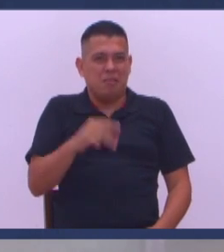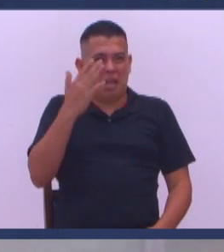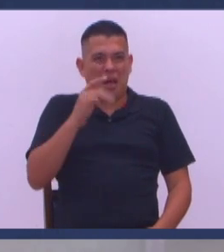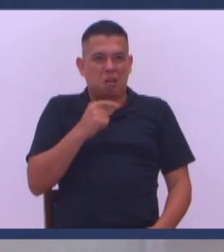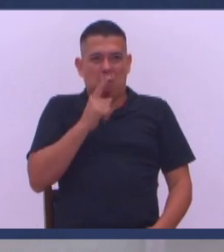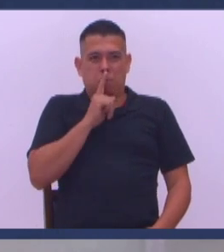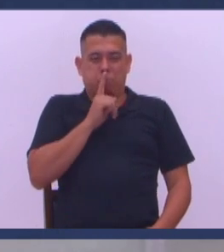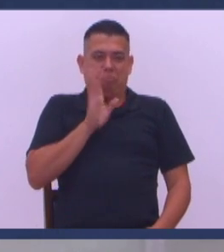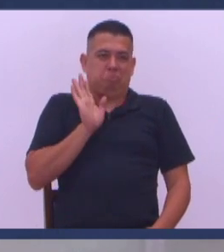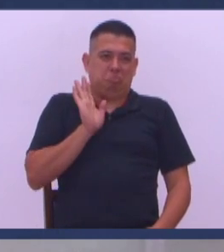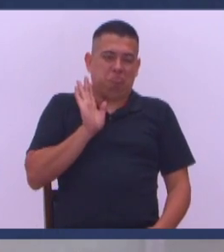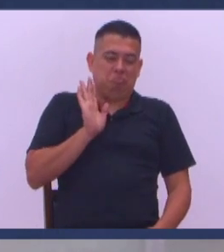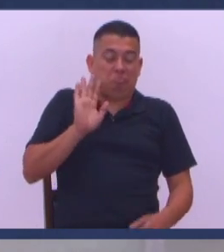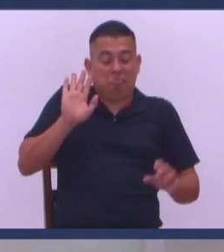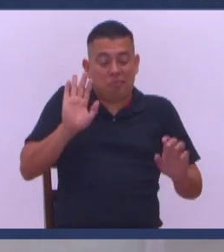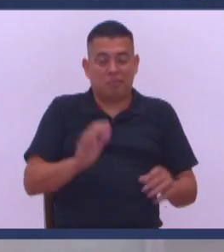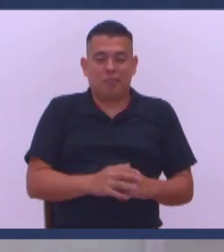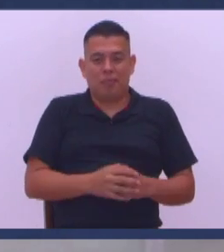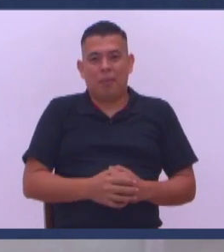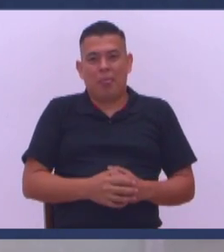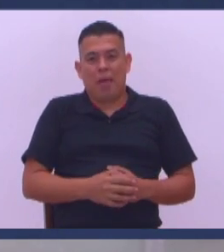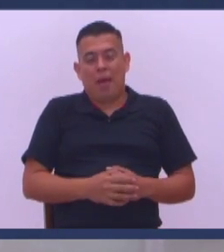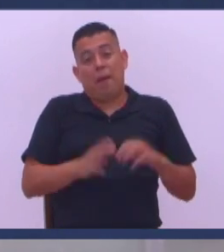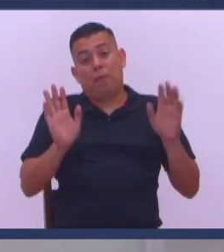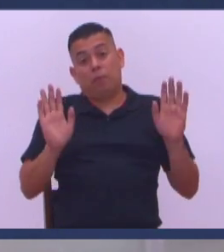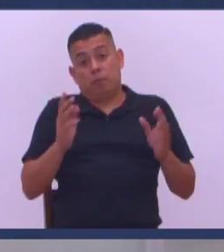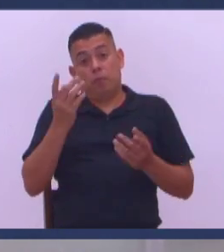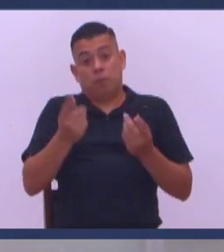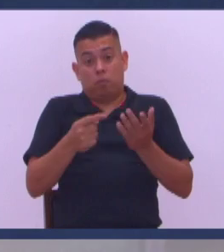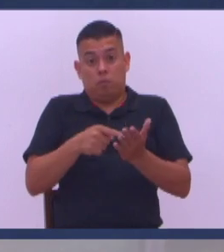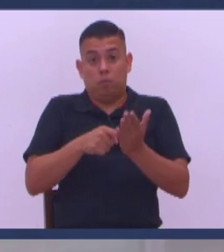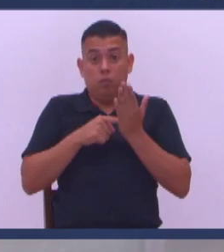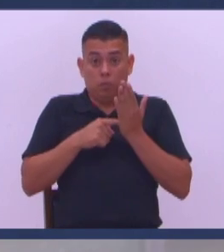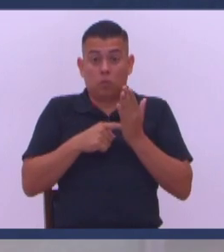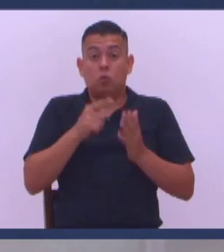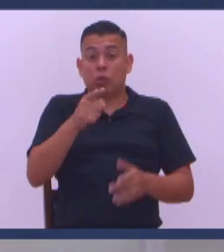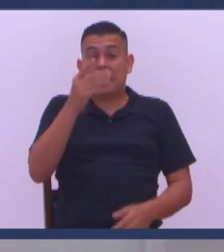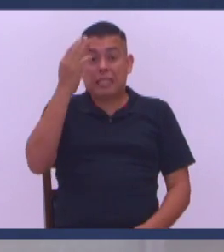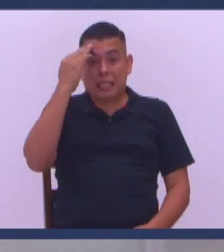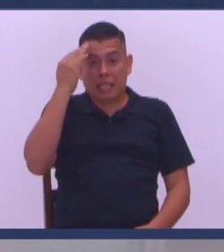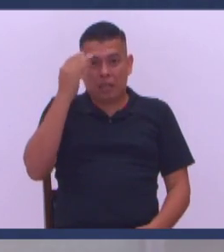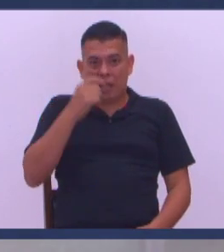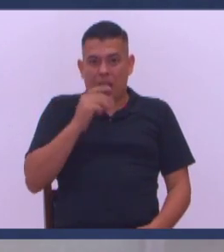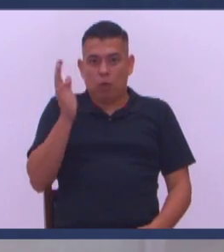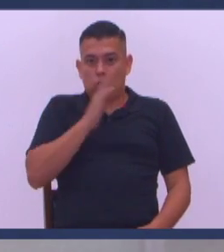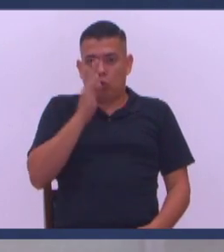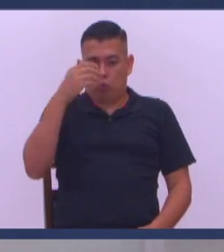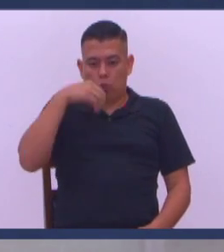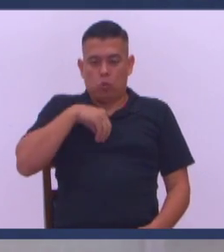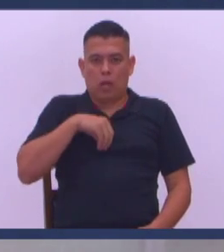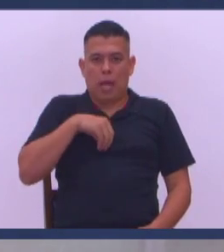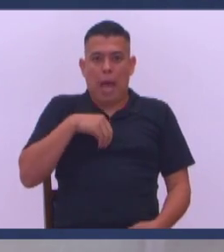nada ¿Pero qué quiero llegar? Amigo Pueda que la gente No lo note Pero tú sabes Que estás manchado